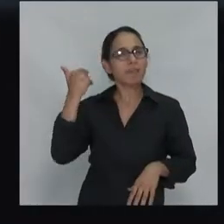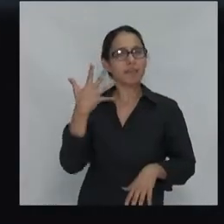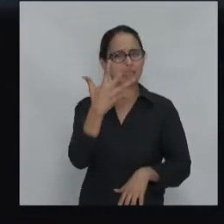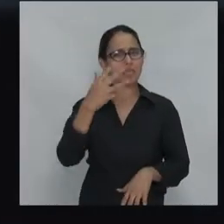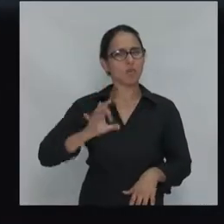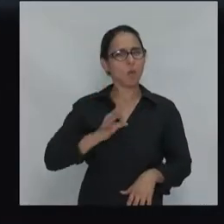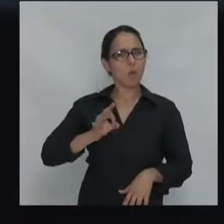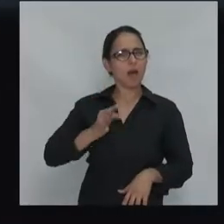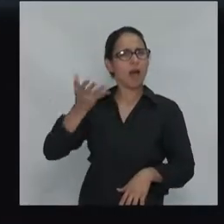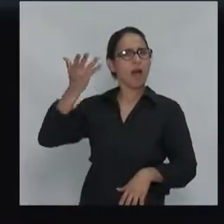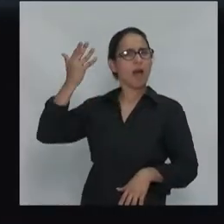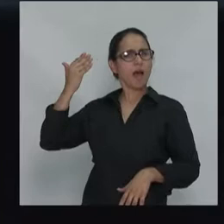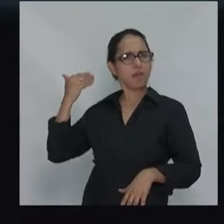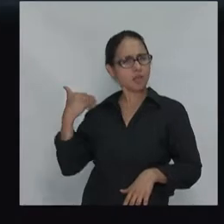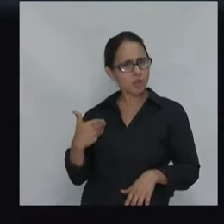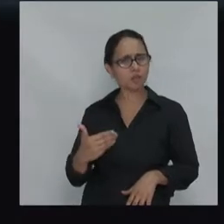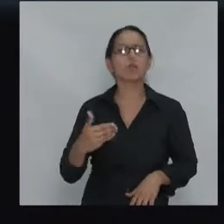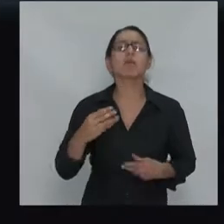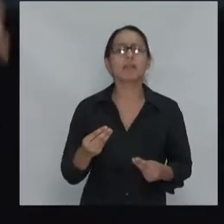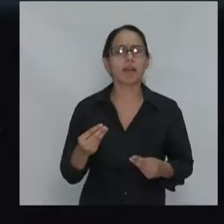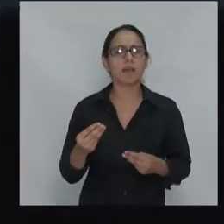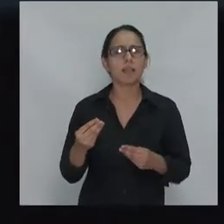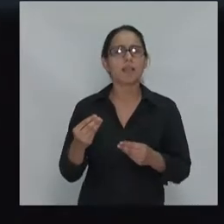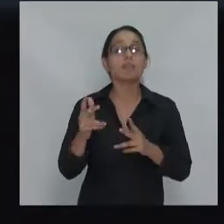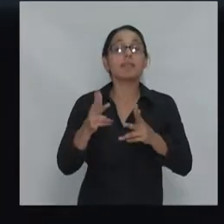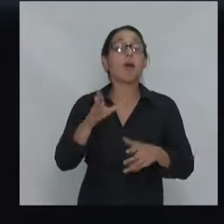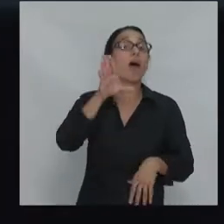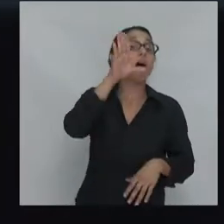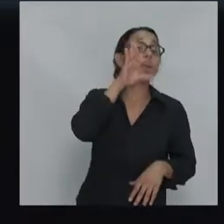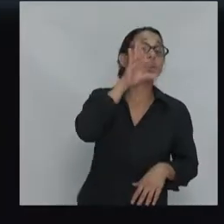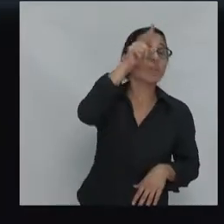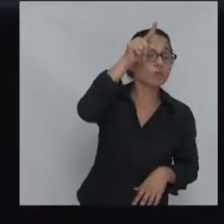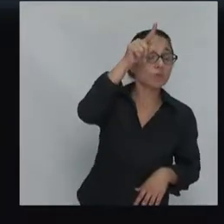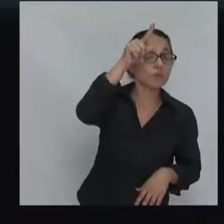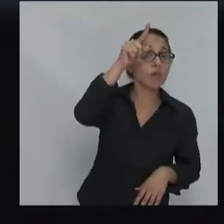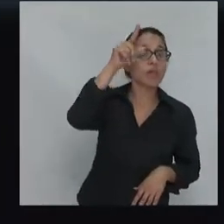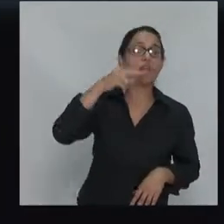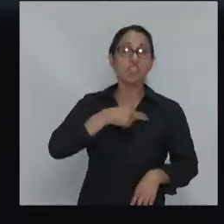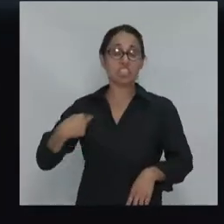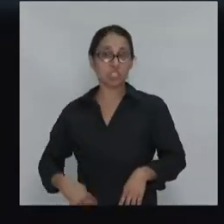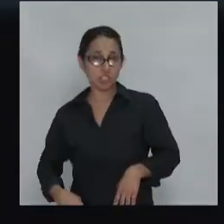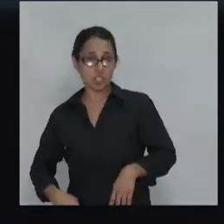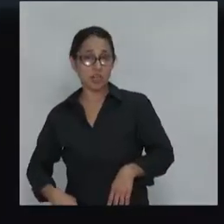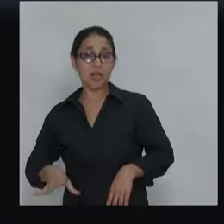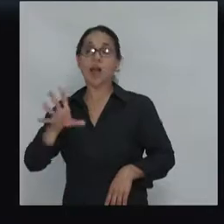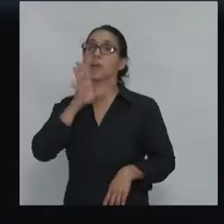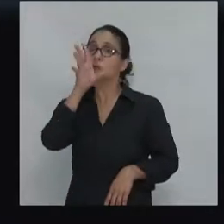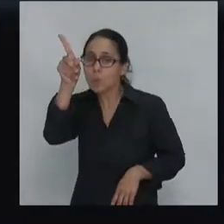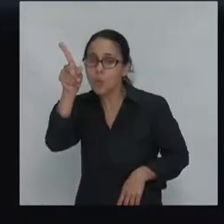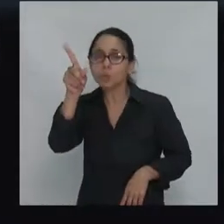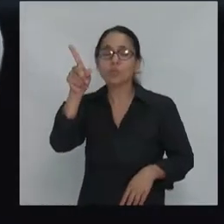años mostrando cuál es el peso de Estados Unidos de China de Rusia